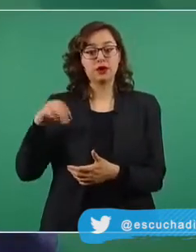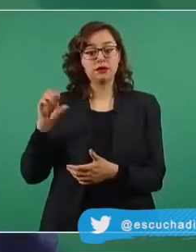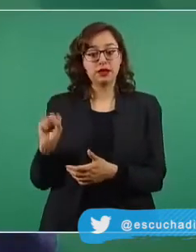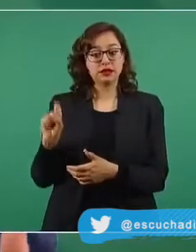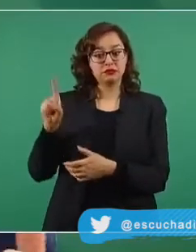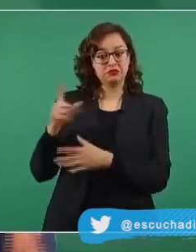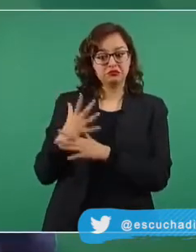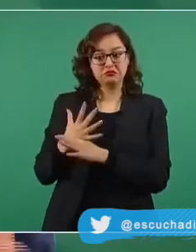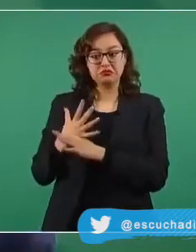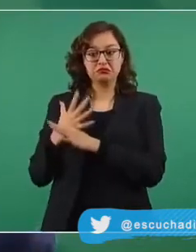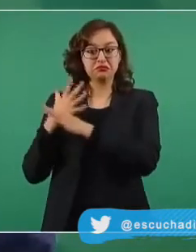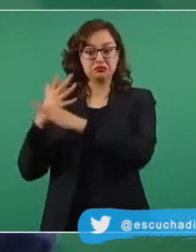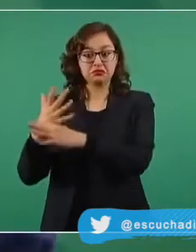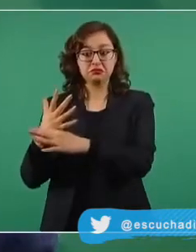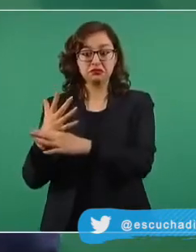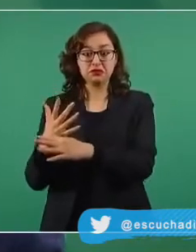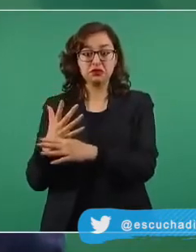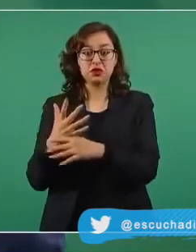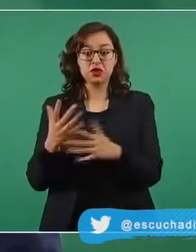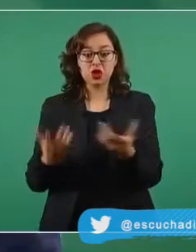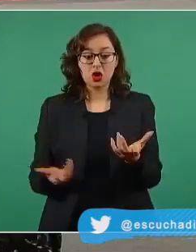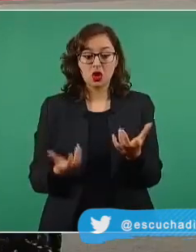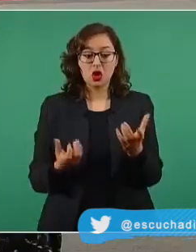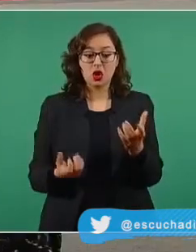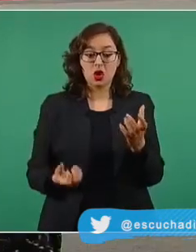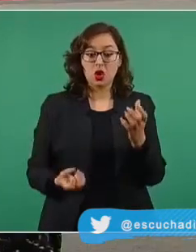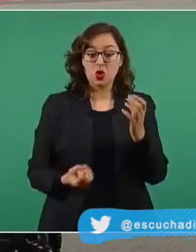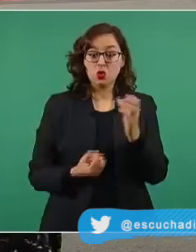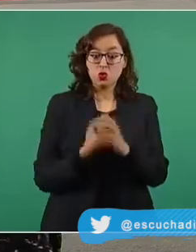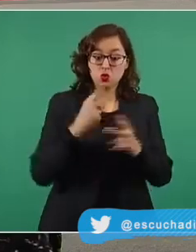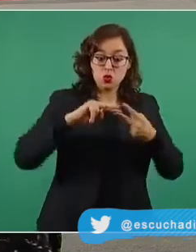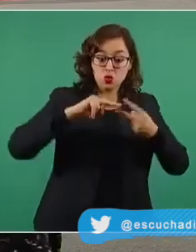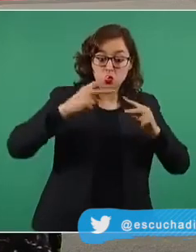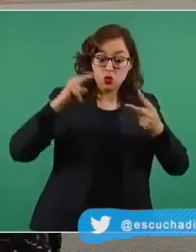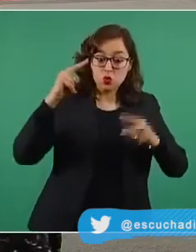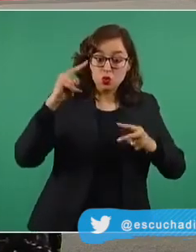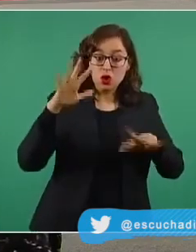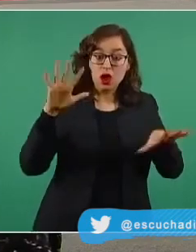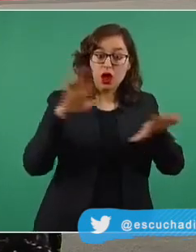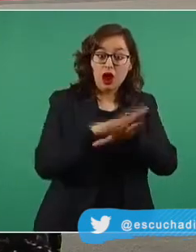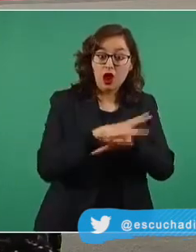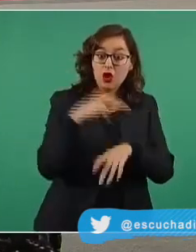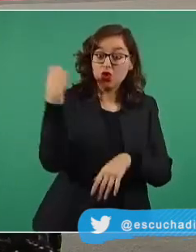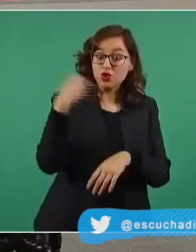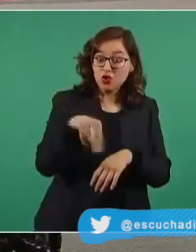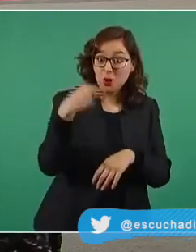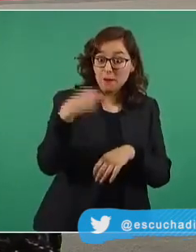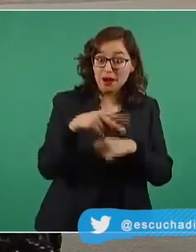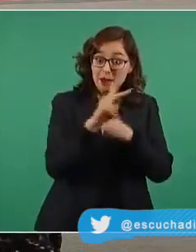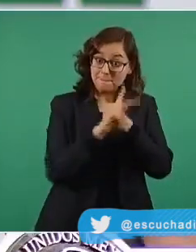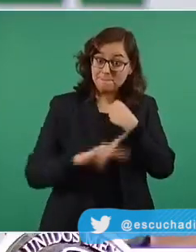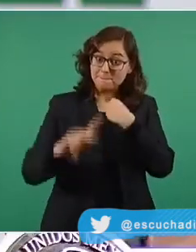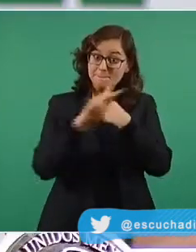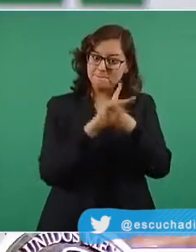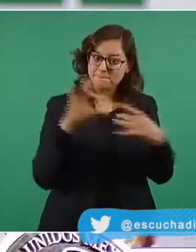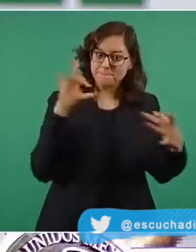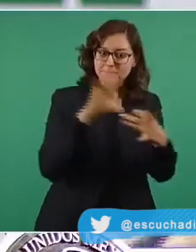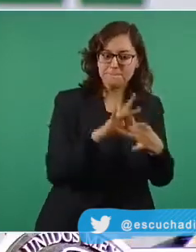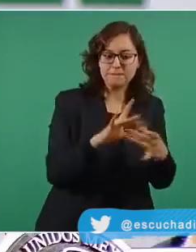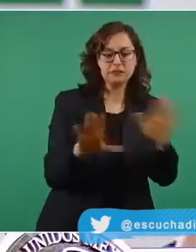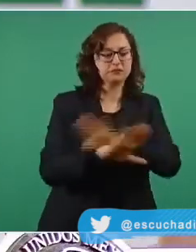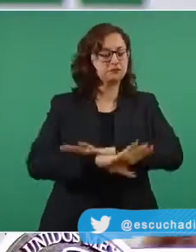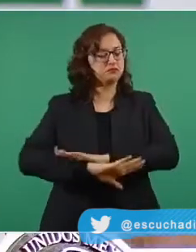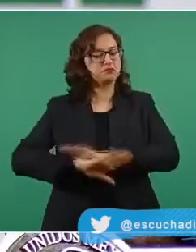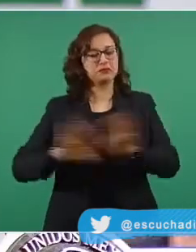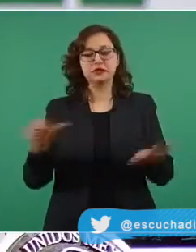punto máximo de la segunda curva epidémica. En poblaciones con alta cobertura de vacunación, la cantidad de casos graves es menor